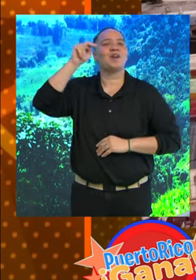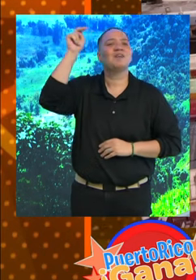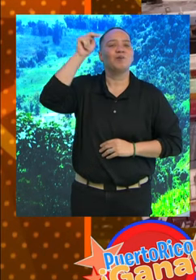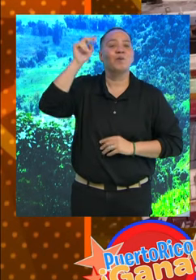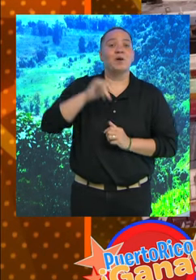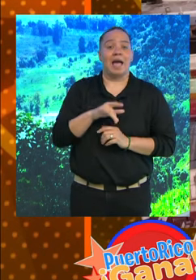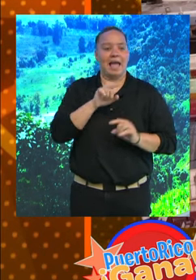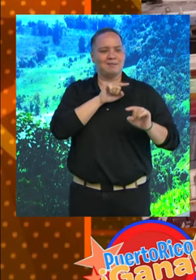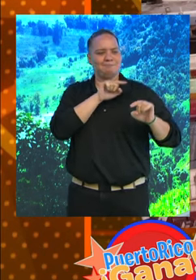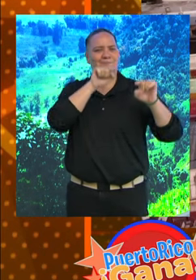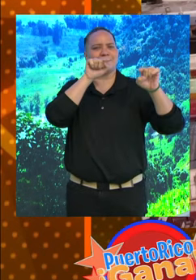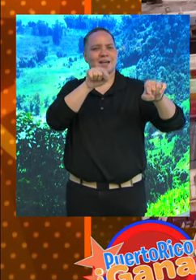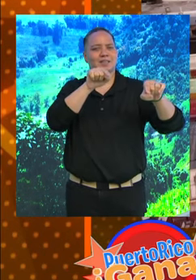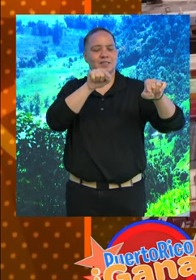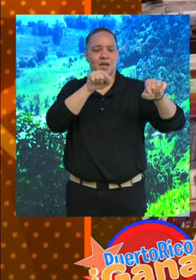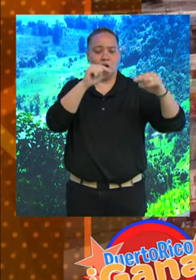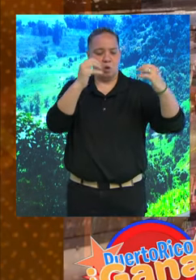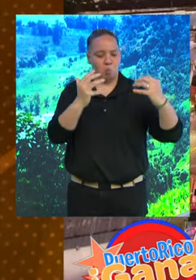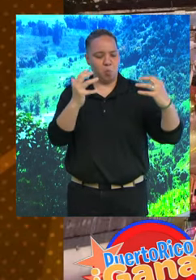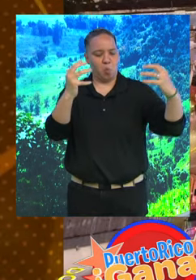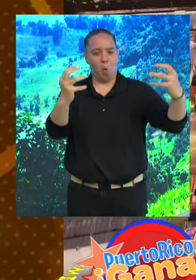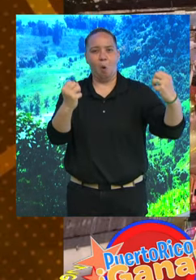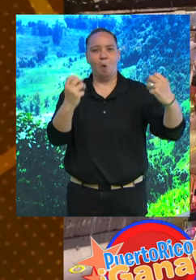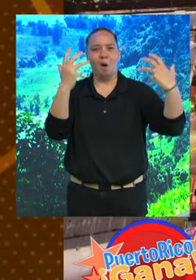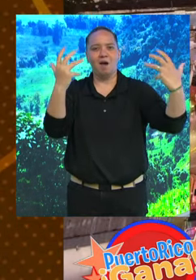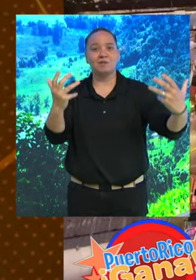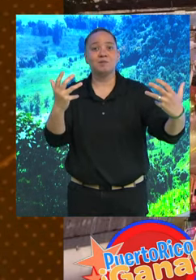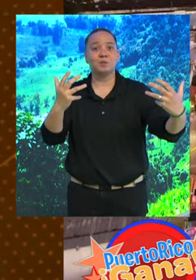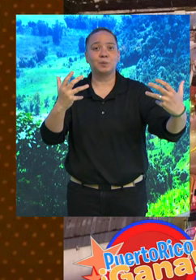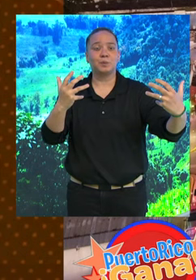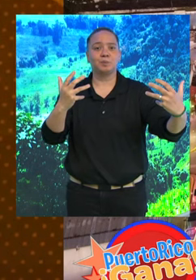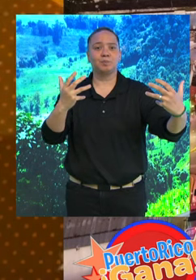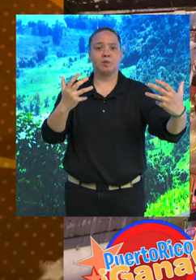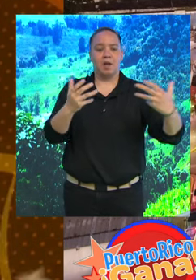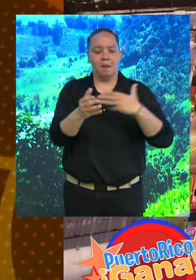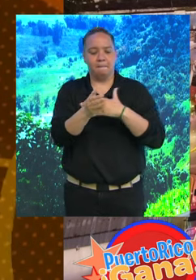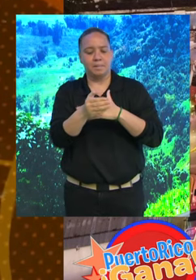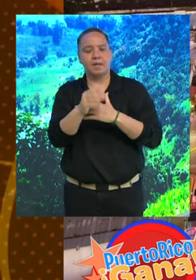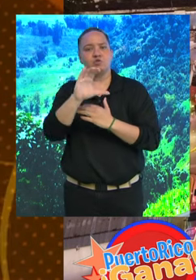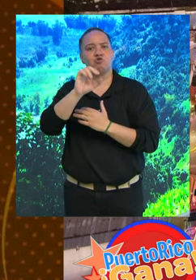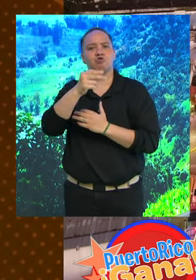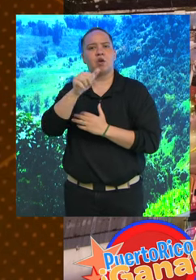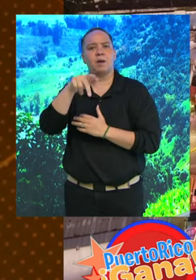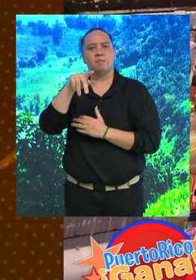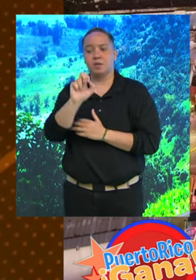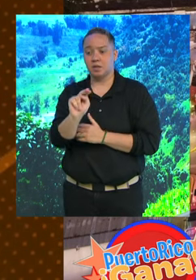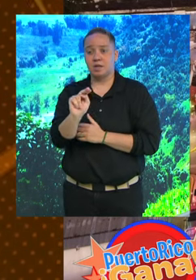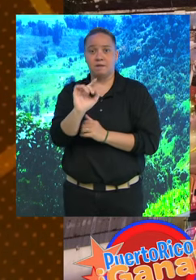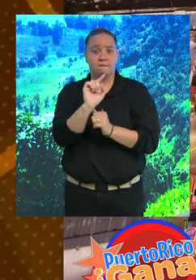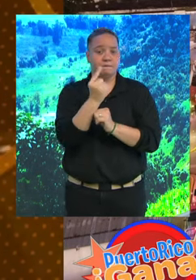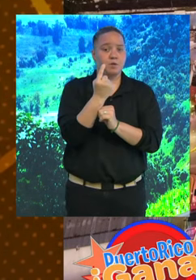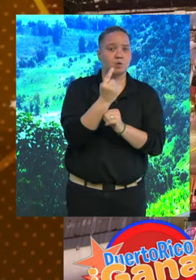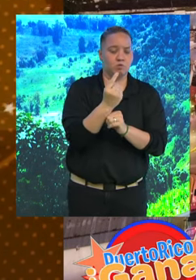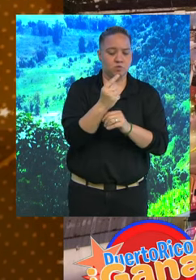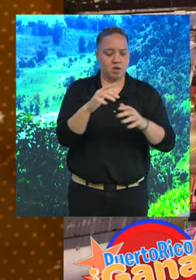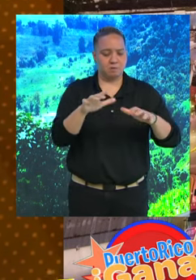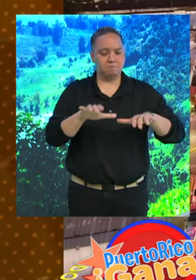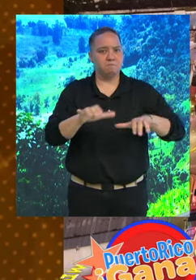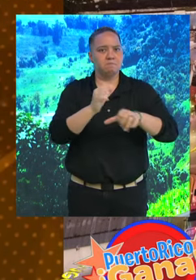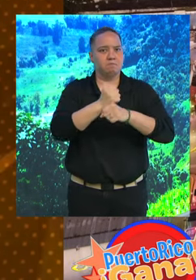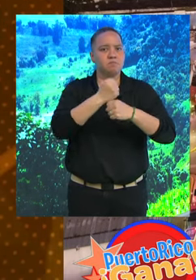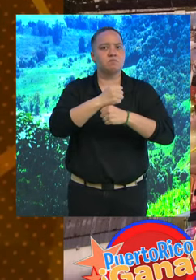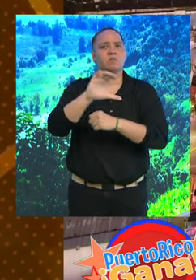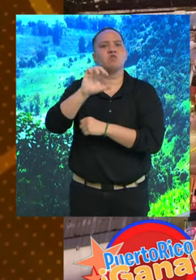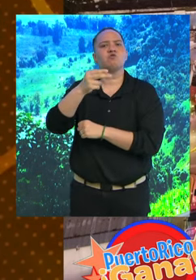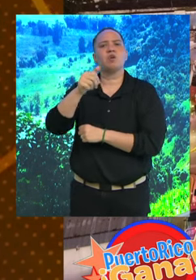ahí donde se abunda en la agua donde está el pez chapín. Que el primero que preparó, elaboró un plato con